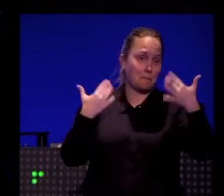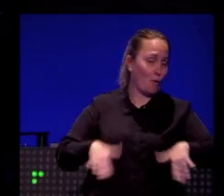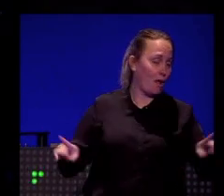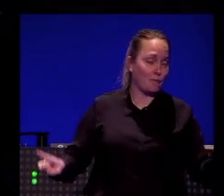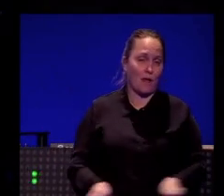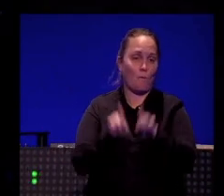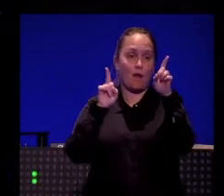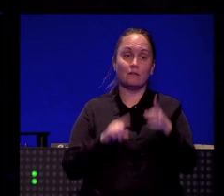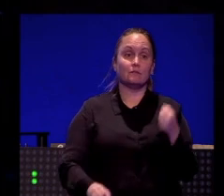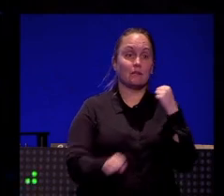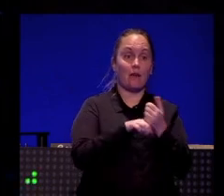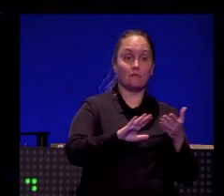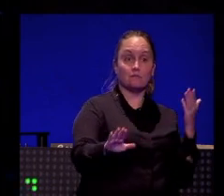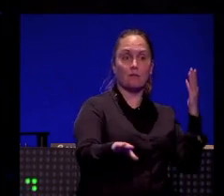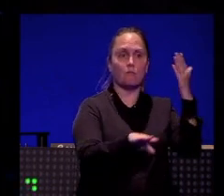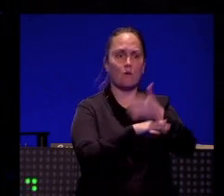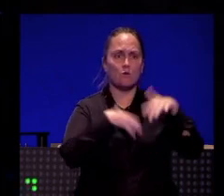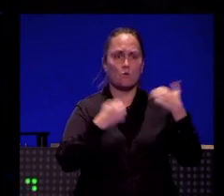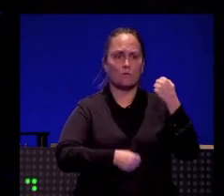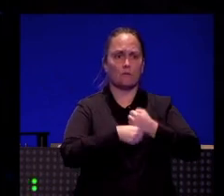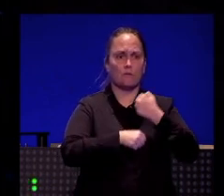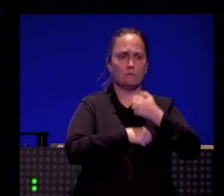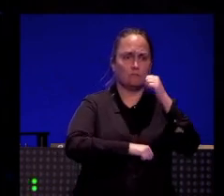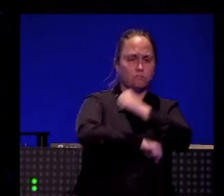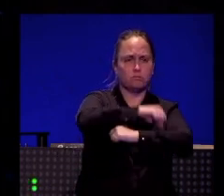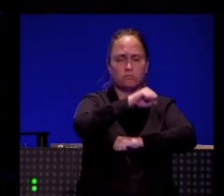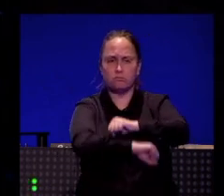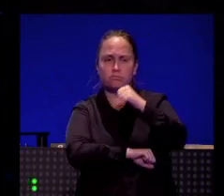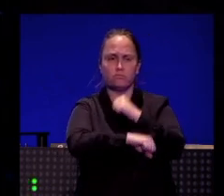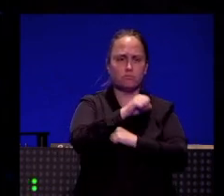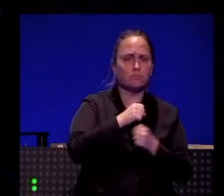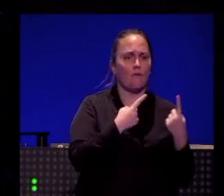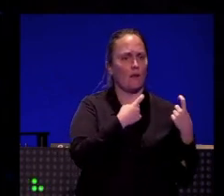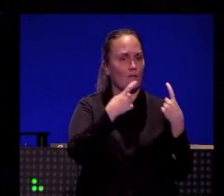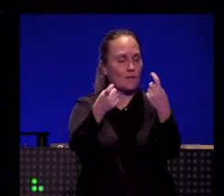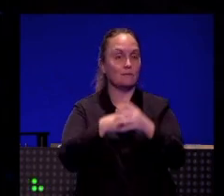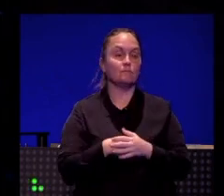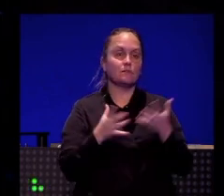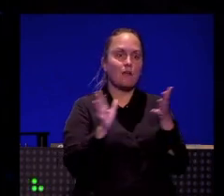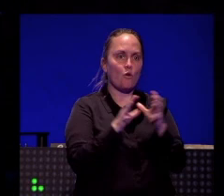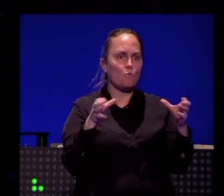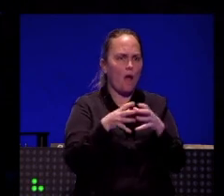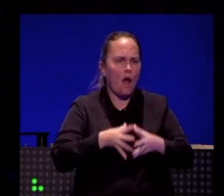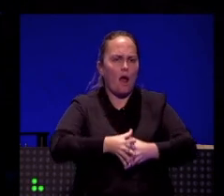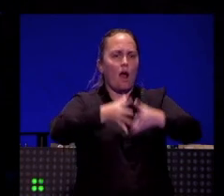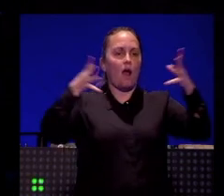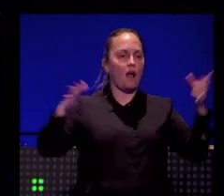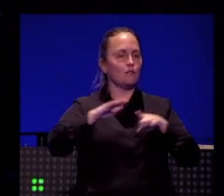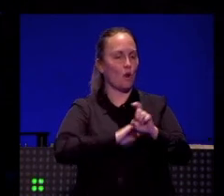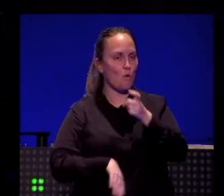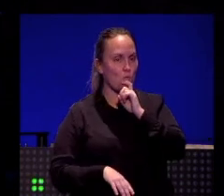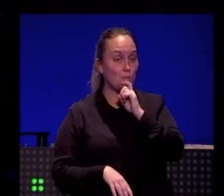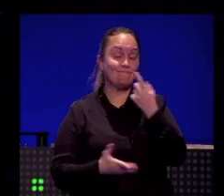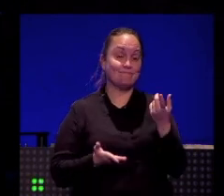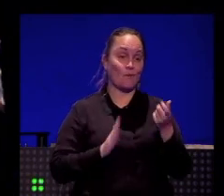que hay mucho por hacer y mucho camino por recorrer. ¿Cómo gestionamos una comunidad tan grande? Hay he puesto algunas